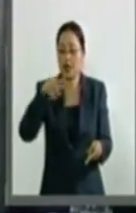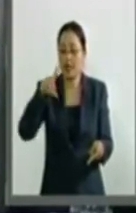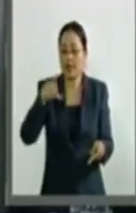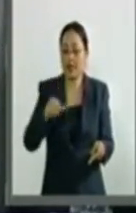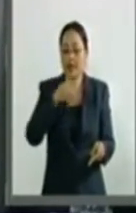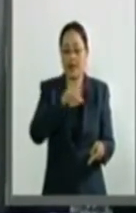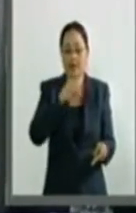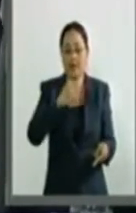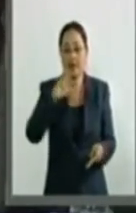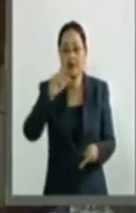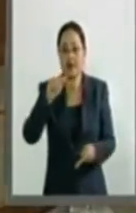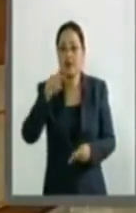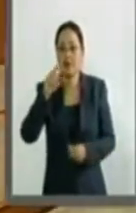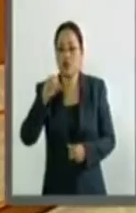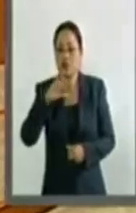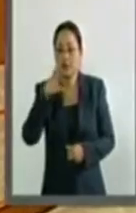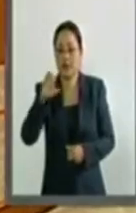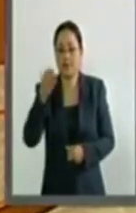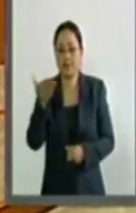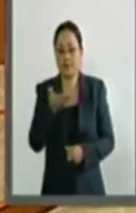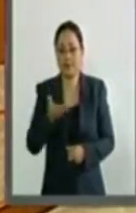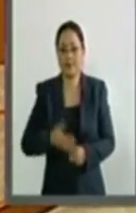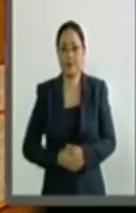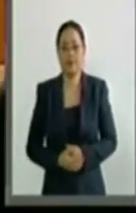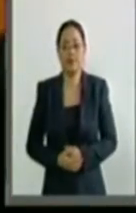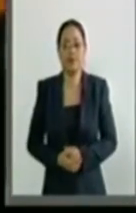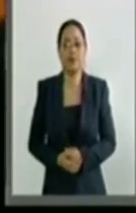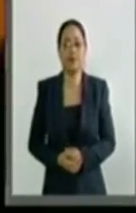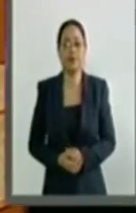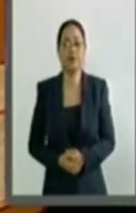Valdés. Gracias, señor